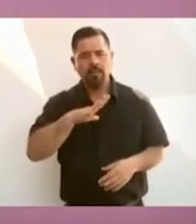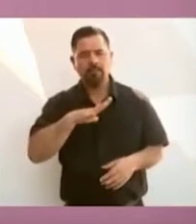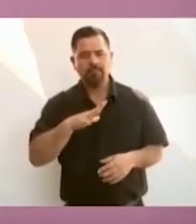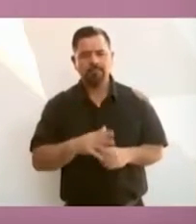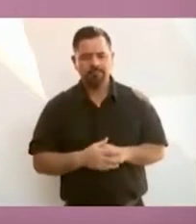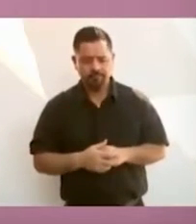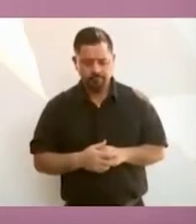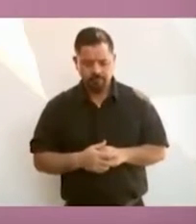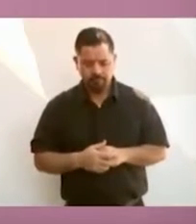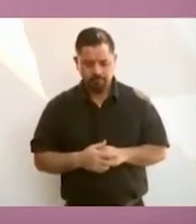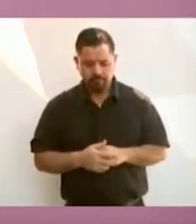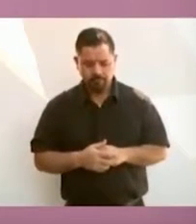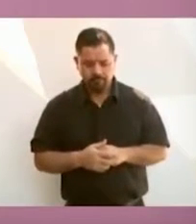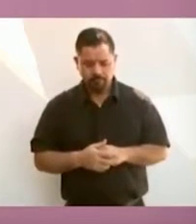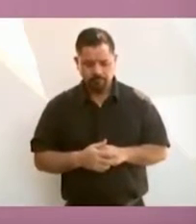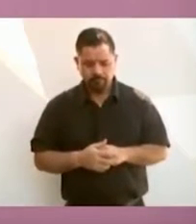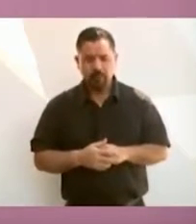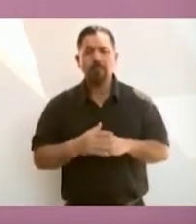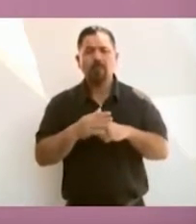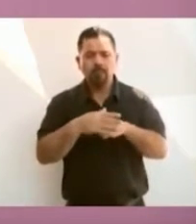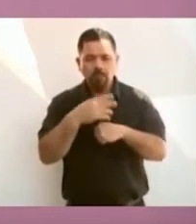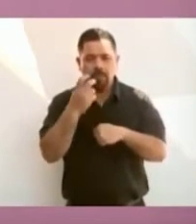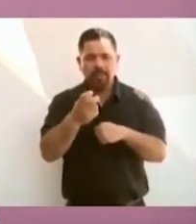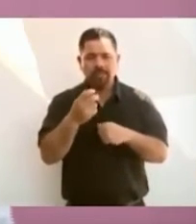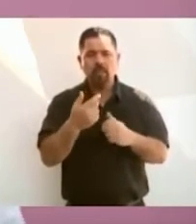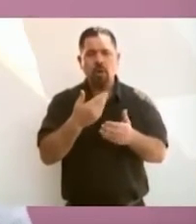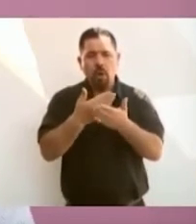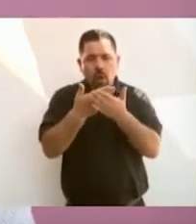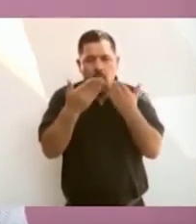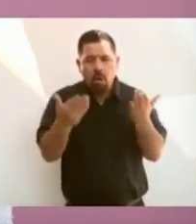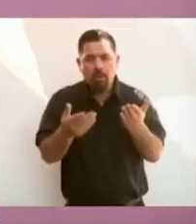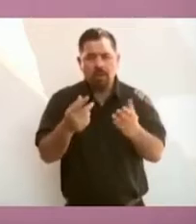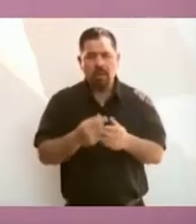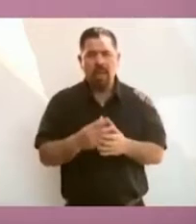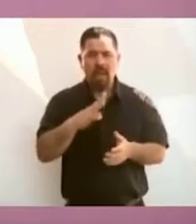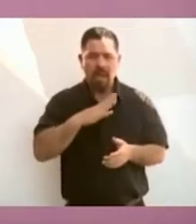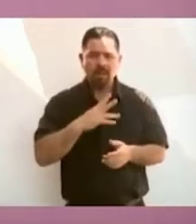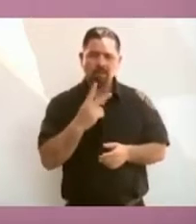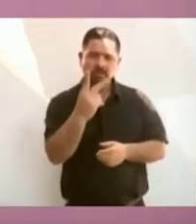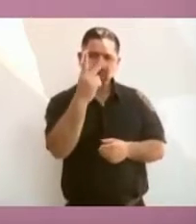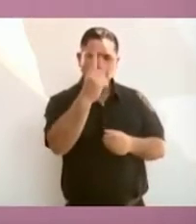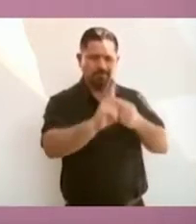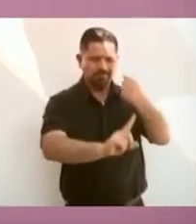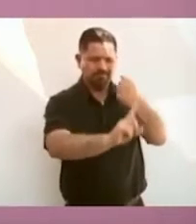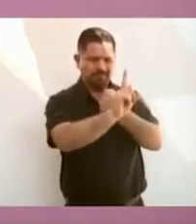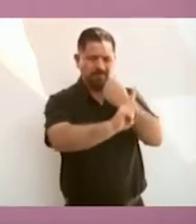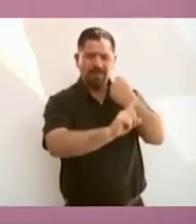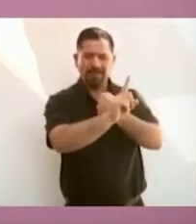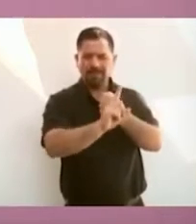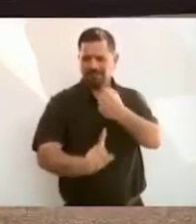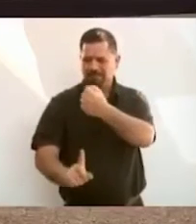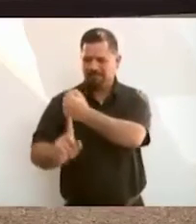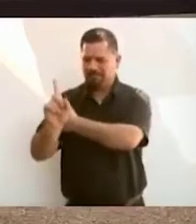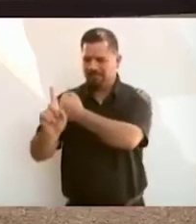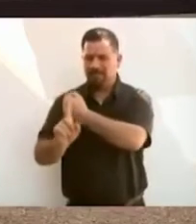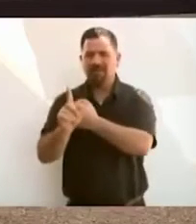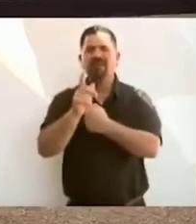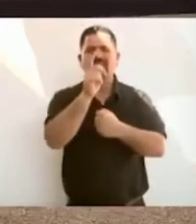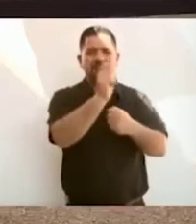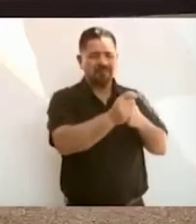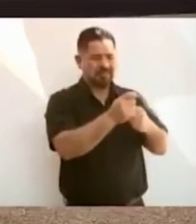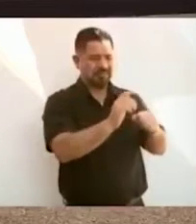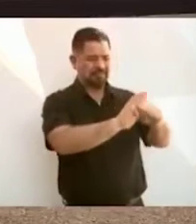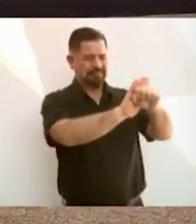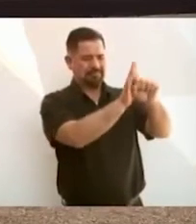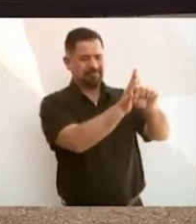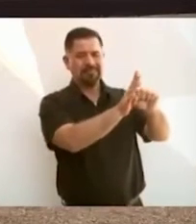Por eso estamos enfrentando las dos crisis, la crisis sanitaria, la pandemia y la